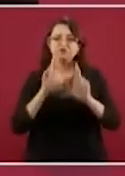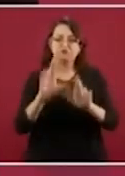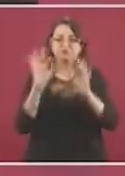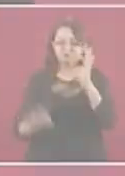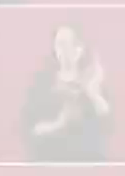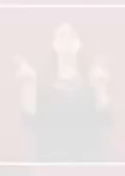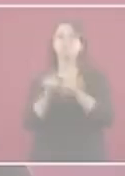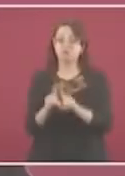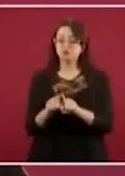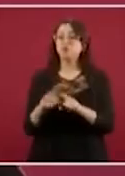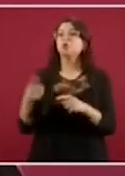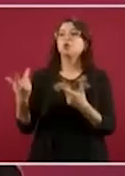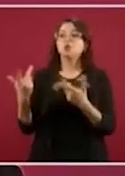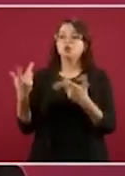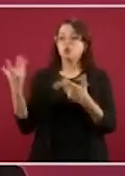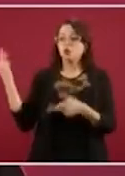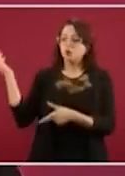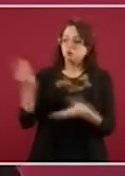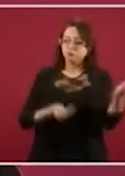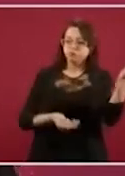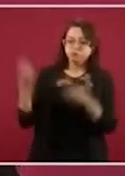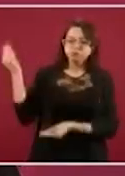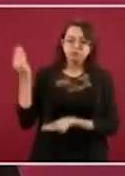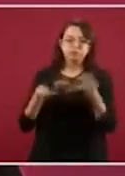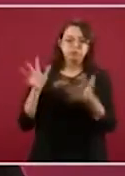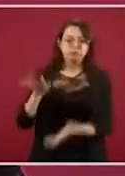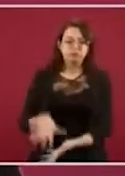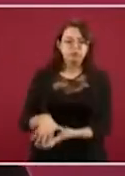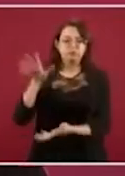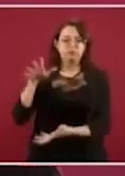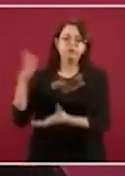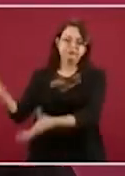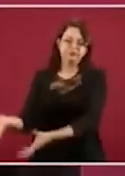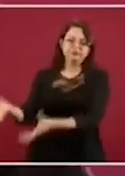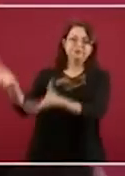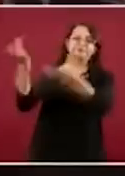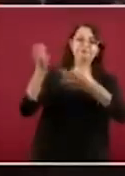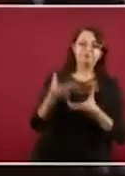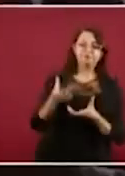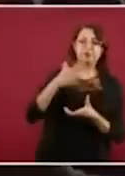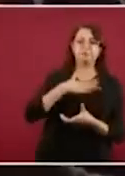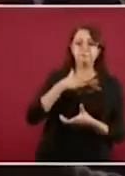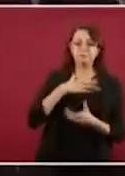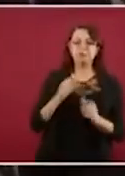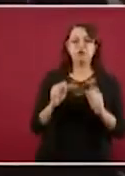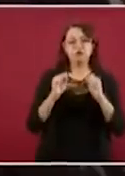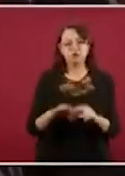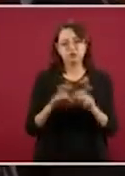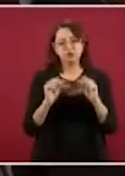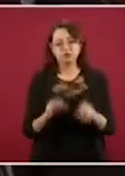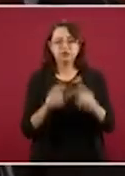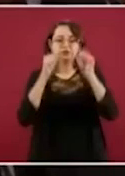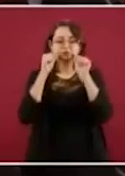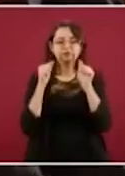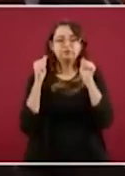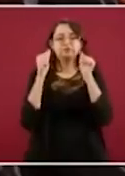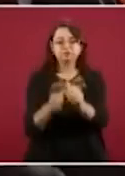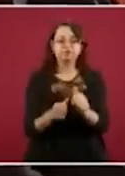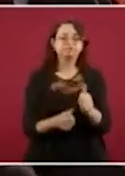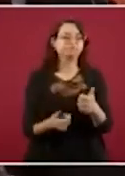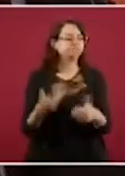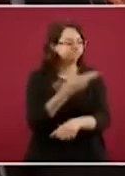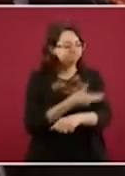más rápido. O todo lo que le entregan al licenciado llega a mi oficina y entonces a la Oficina de Atención Ciudadana ahí recibimos,